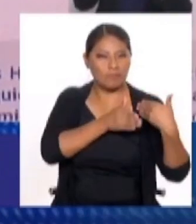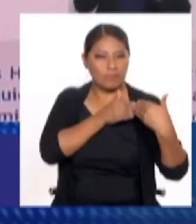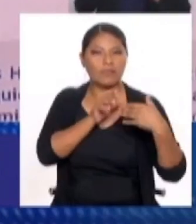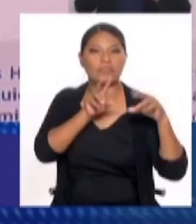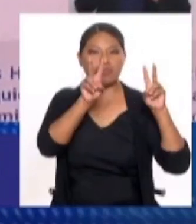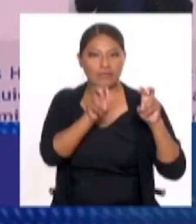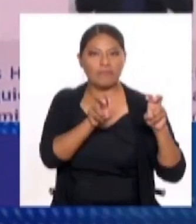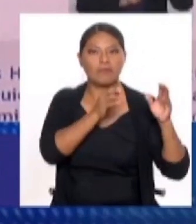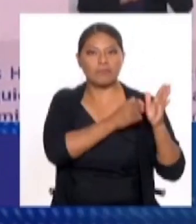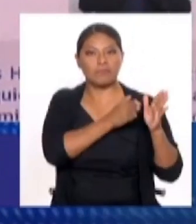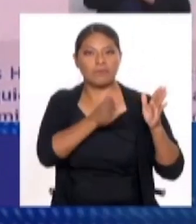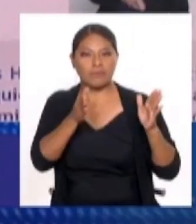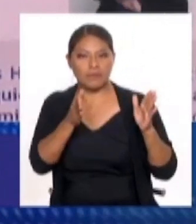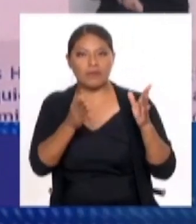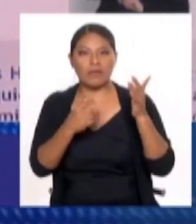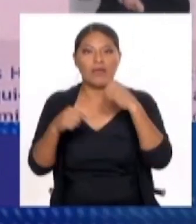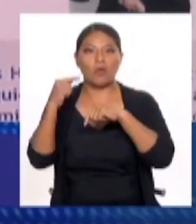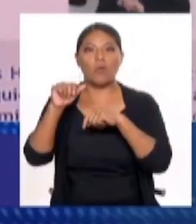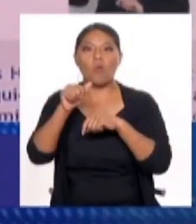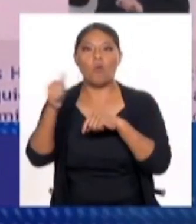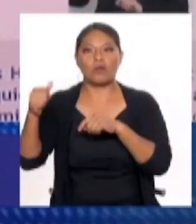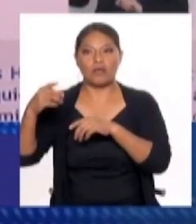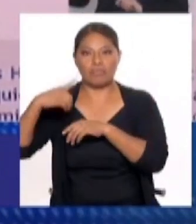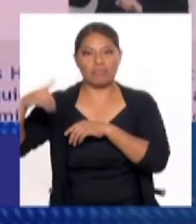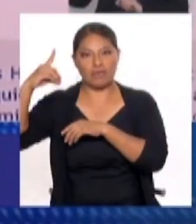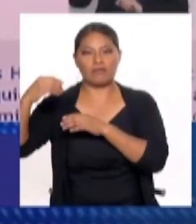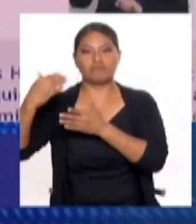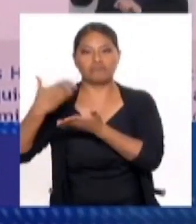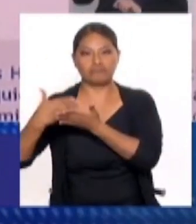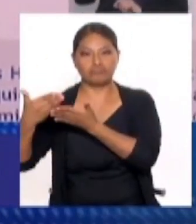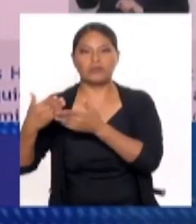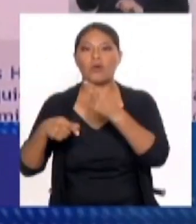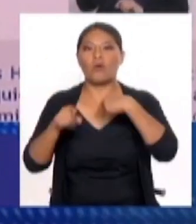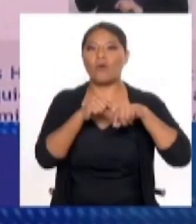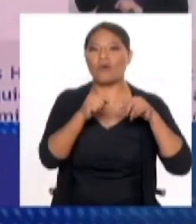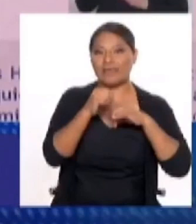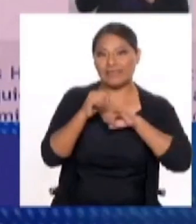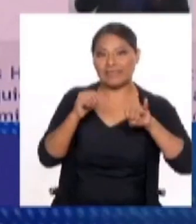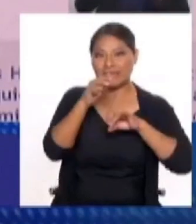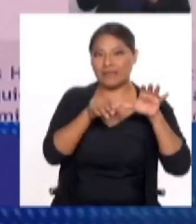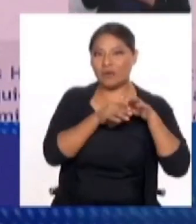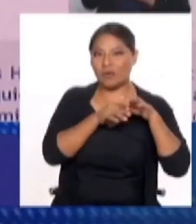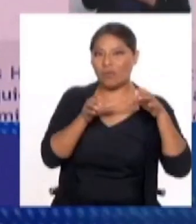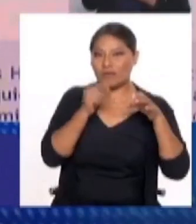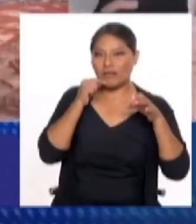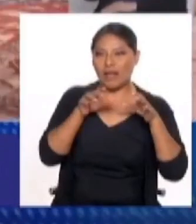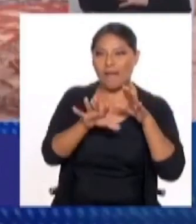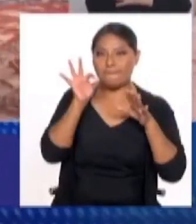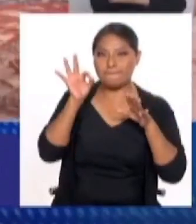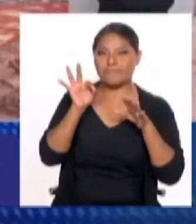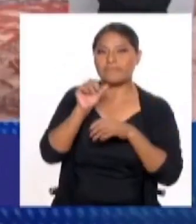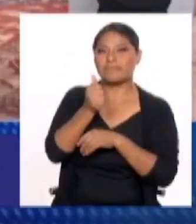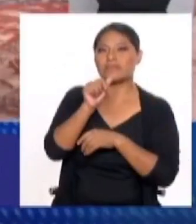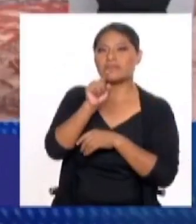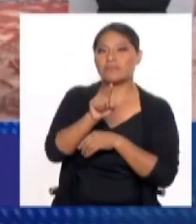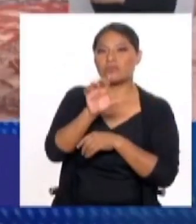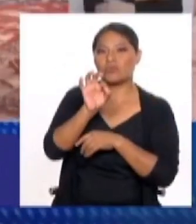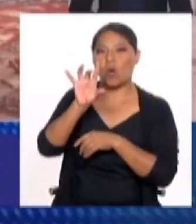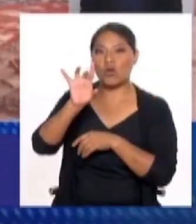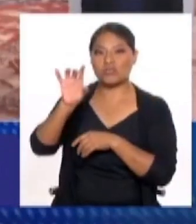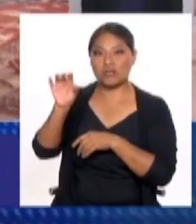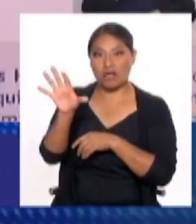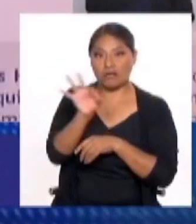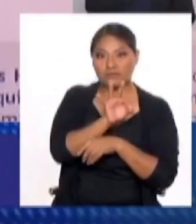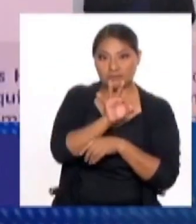Le quedaría entonces a la otra parte tener que escoger entre la constitución del 80 y la nueva constitución que también